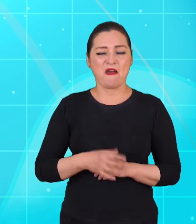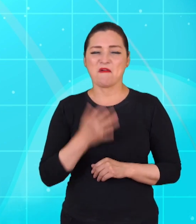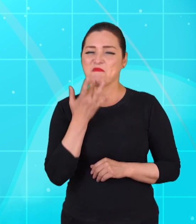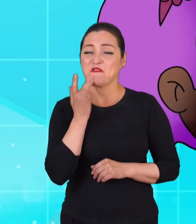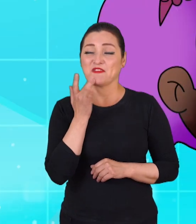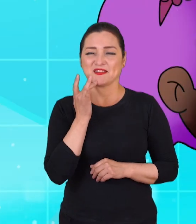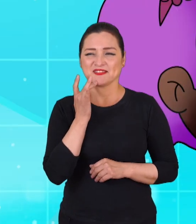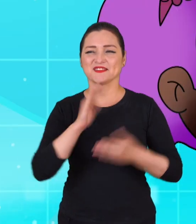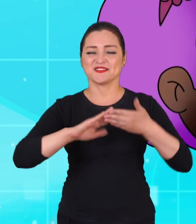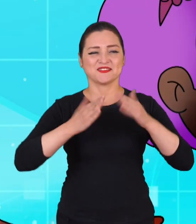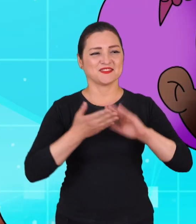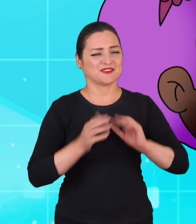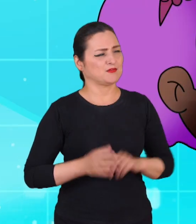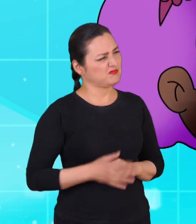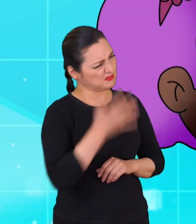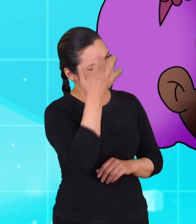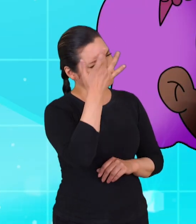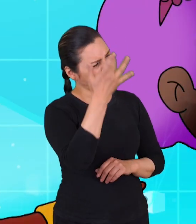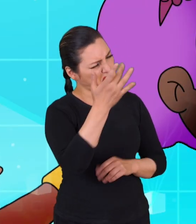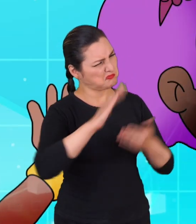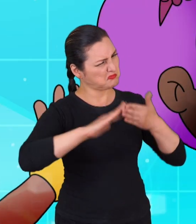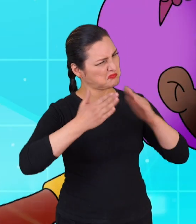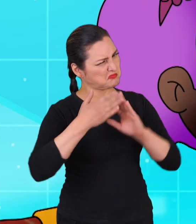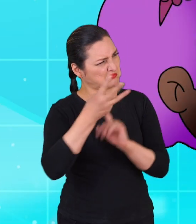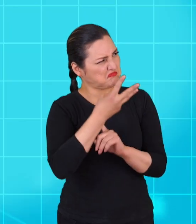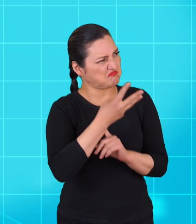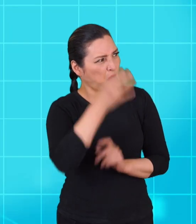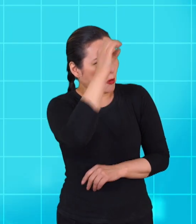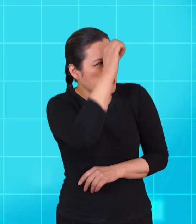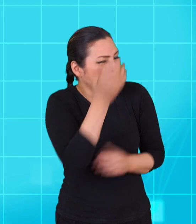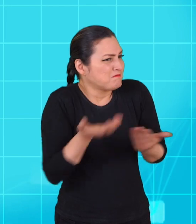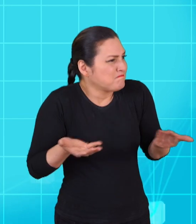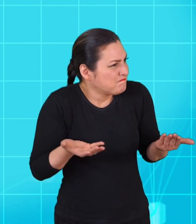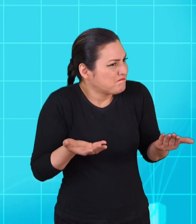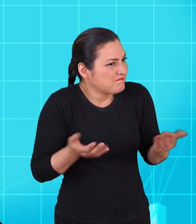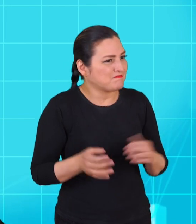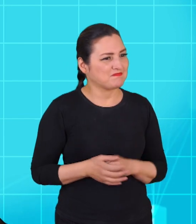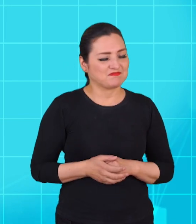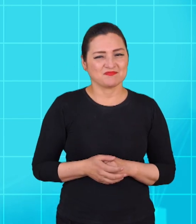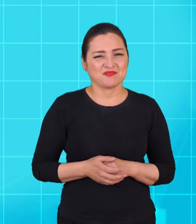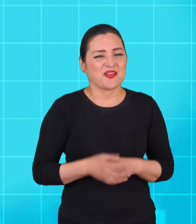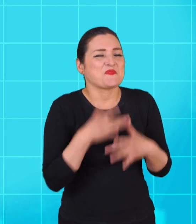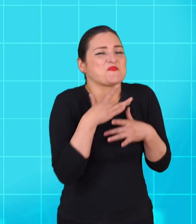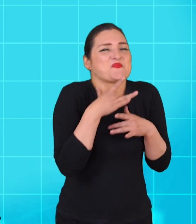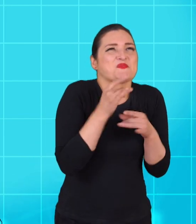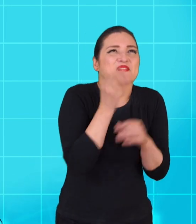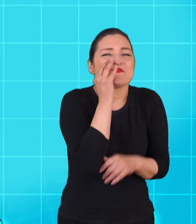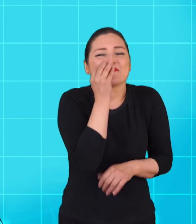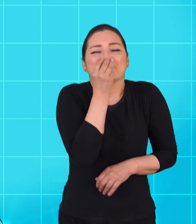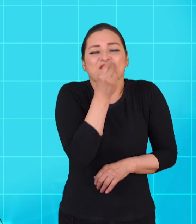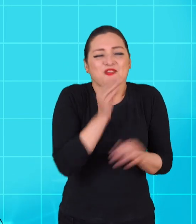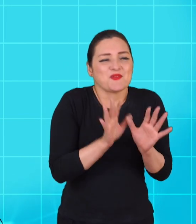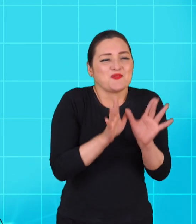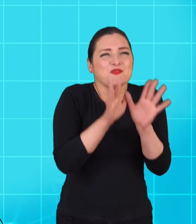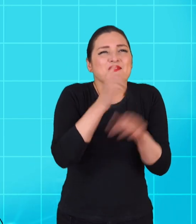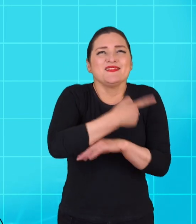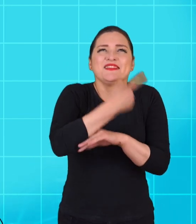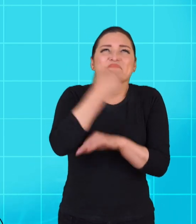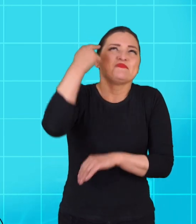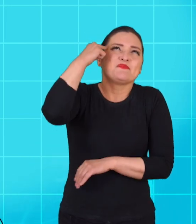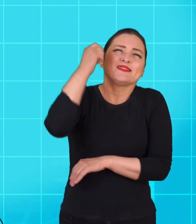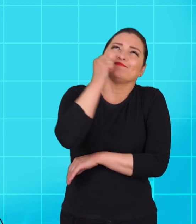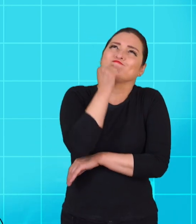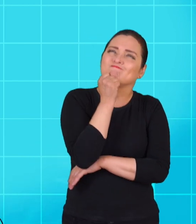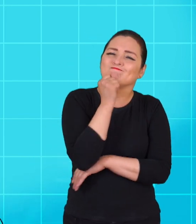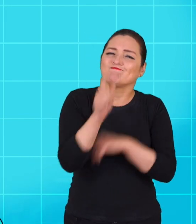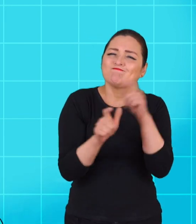de comunidad. ¿Por qué todo el mundo sabe de este tema, menos yo? A mí me encantan las flores y las mariposas. Así que un día pensé, debe